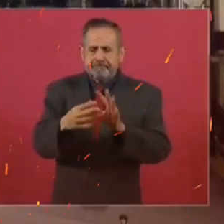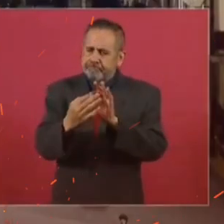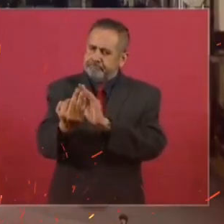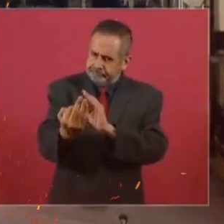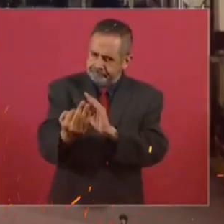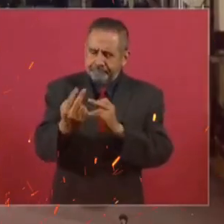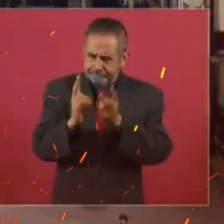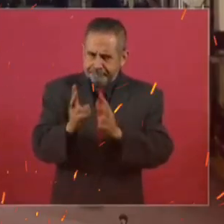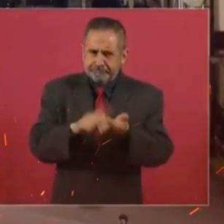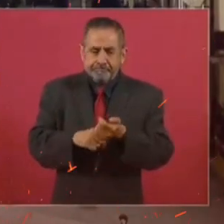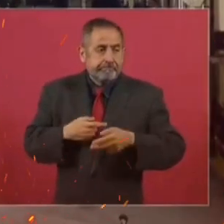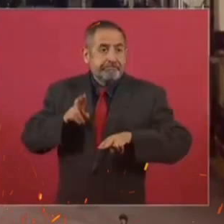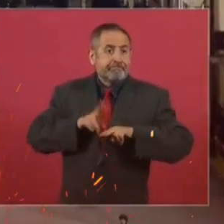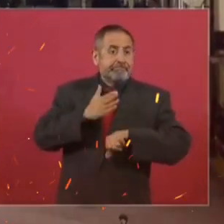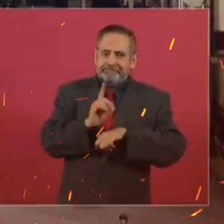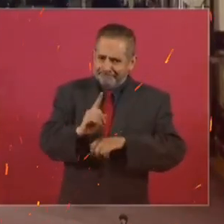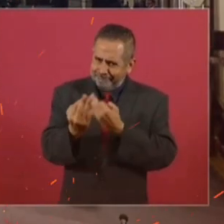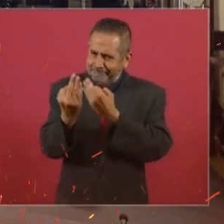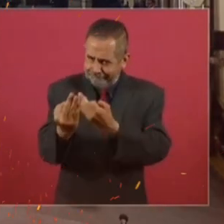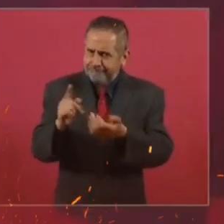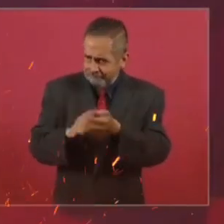tendrían en el banquillo de los acusados.